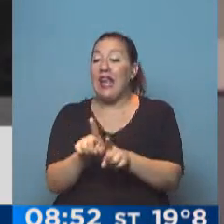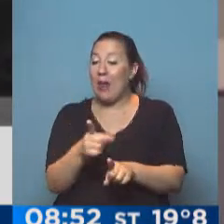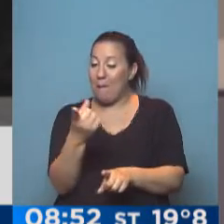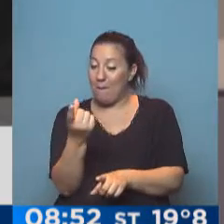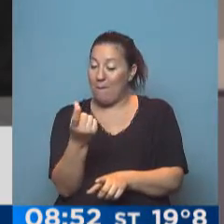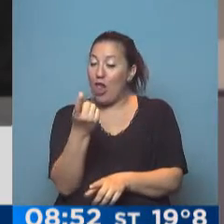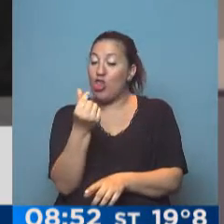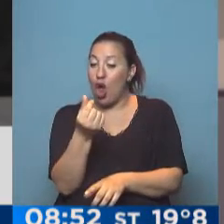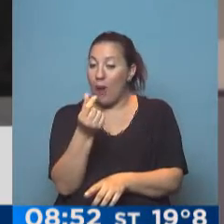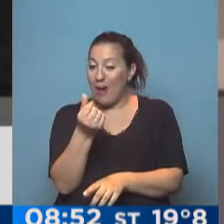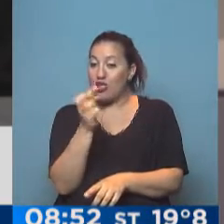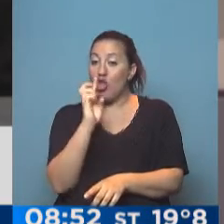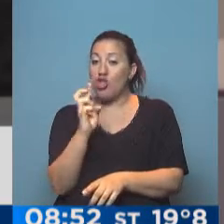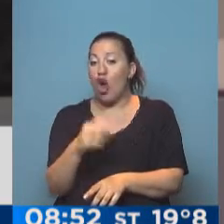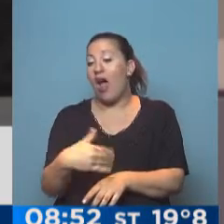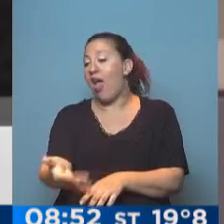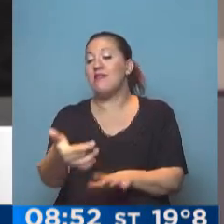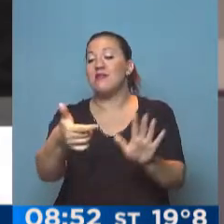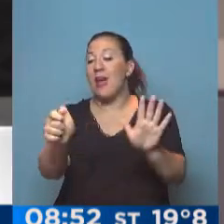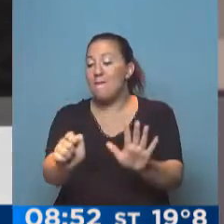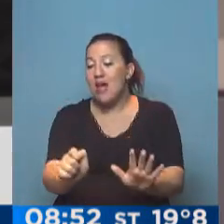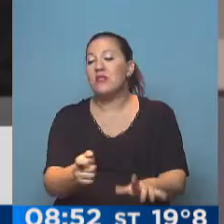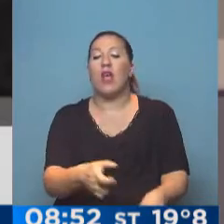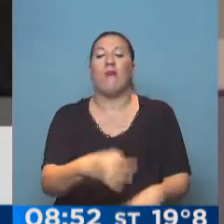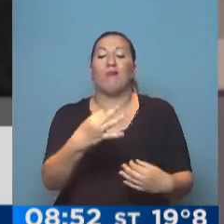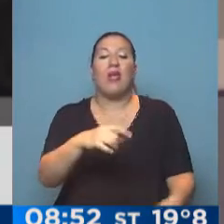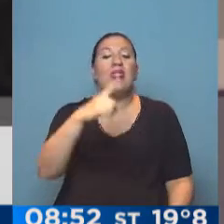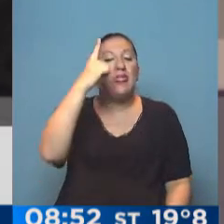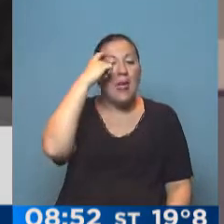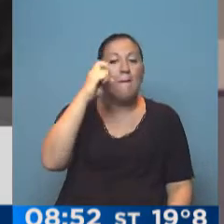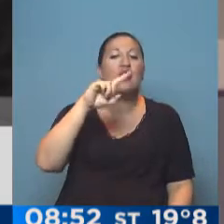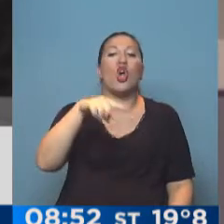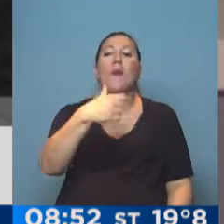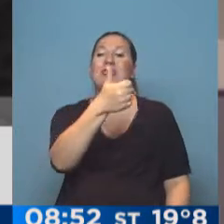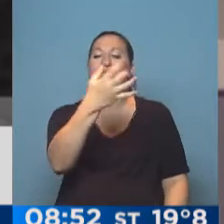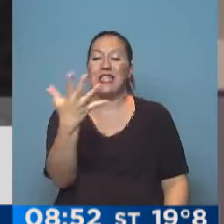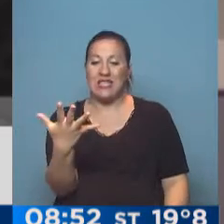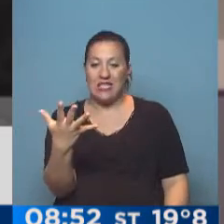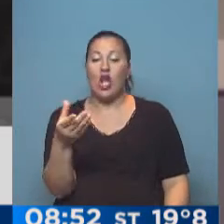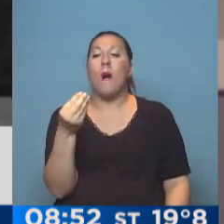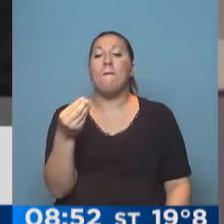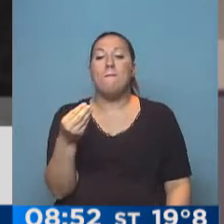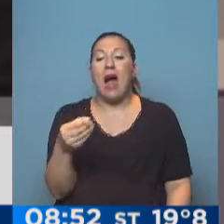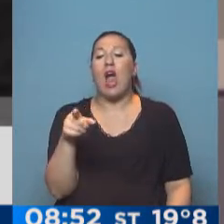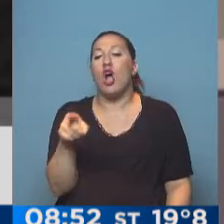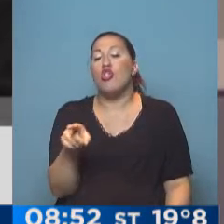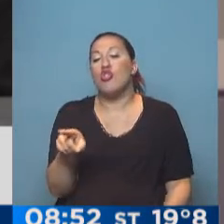dólar dentro de seis meses va a ser de 10,65, para que tenga un